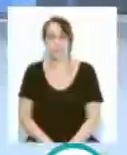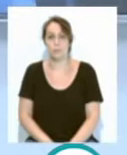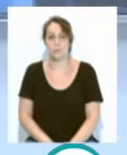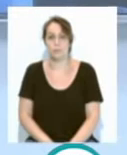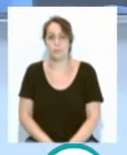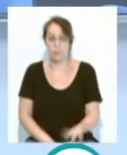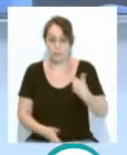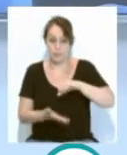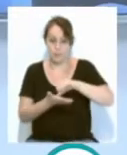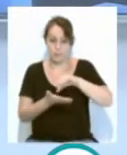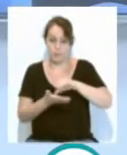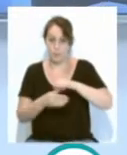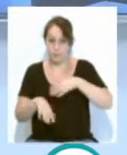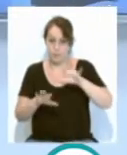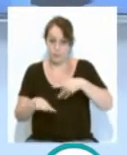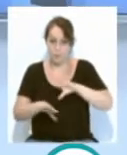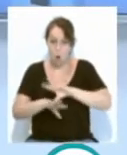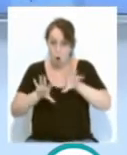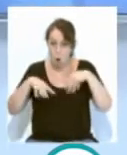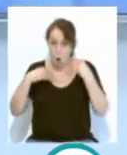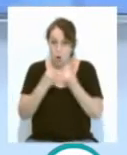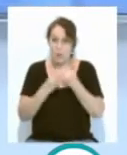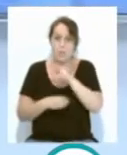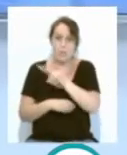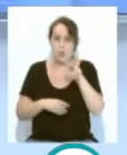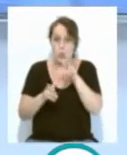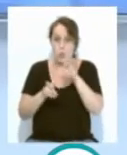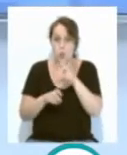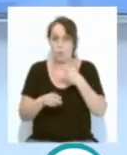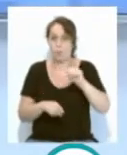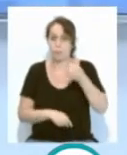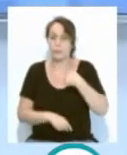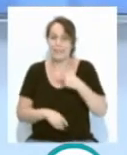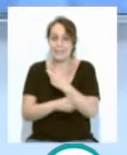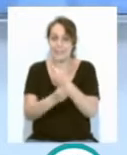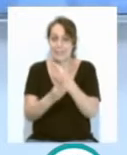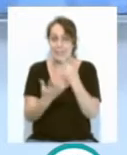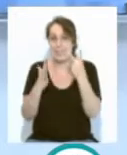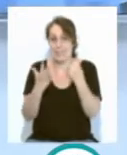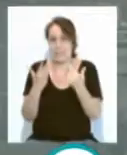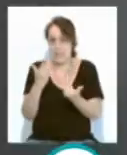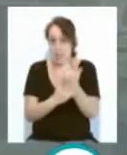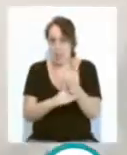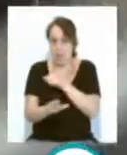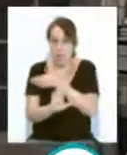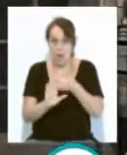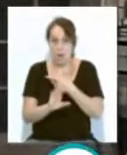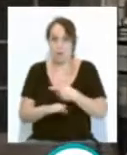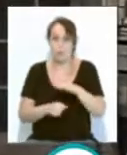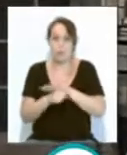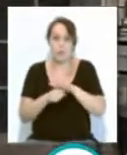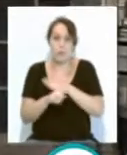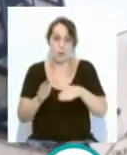La capital gaditana ha acumulado 22 nuevos casos en los últimos siete días, mientras la provincia mantiene el nivel